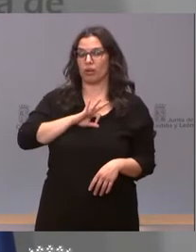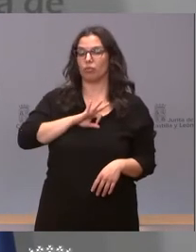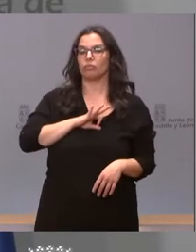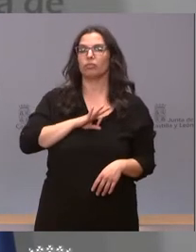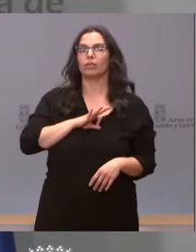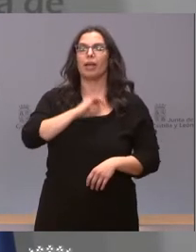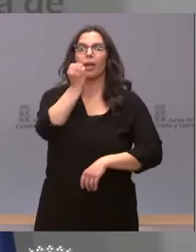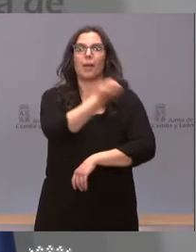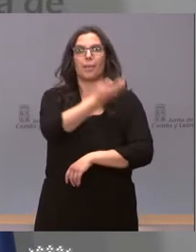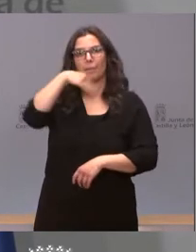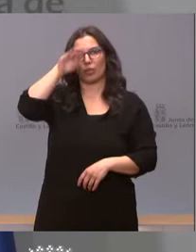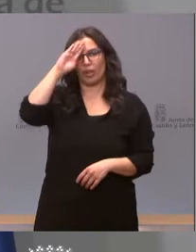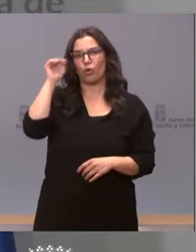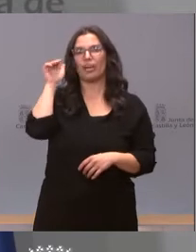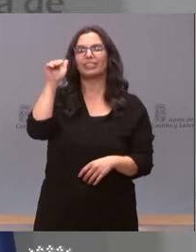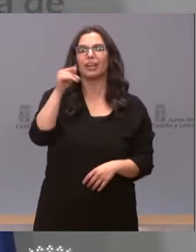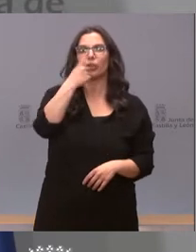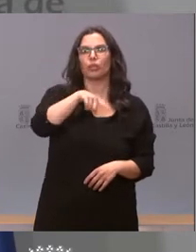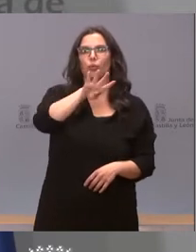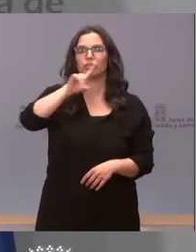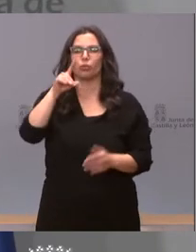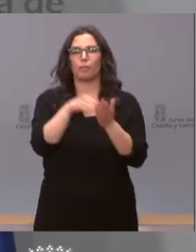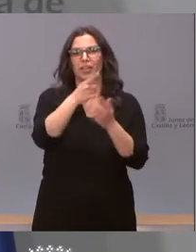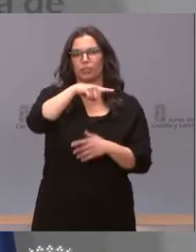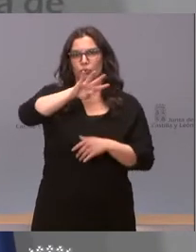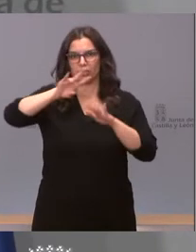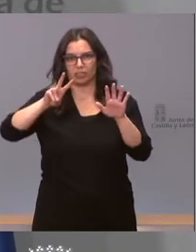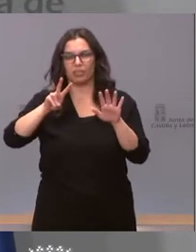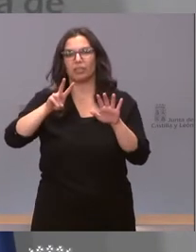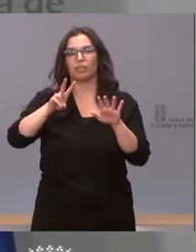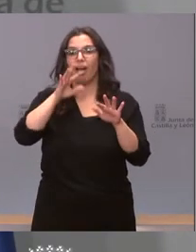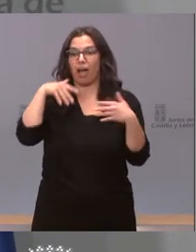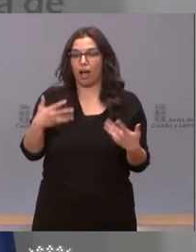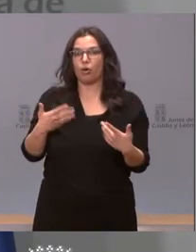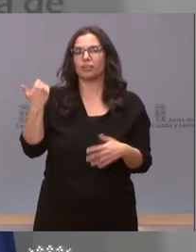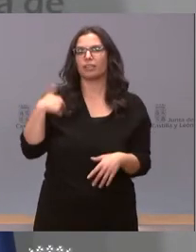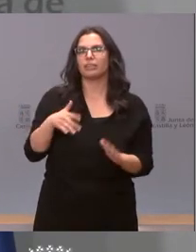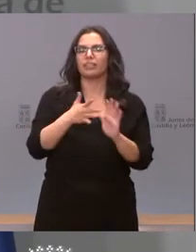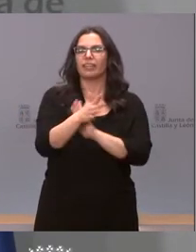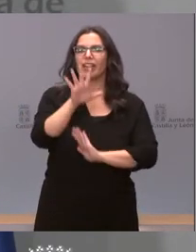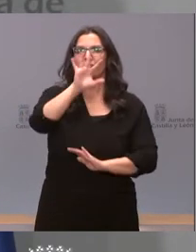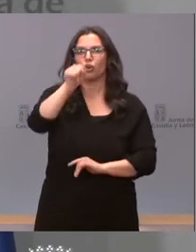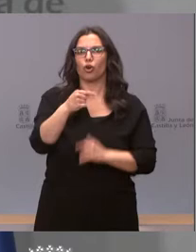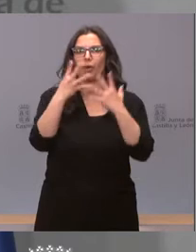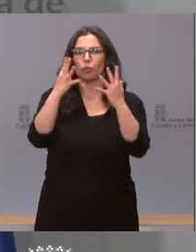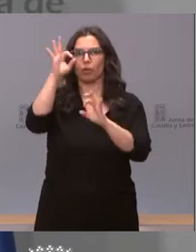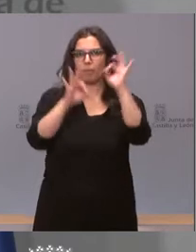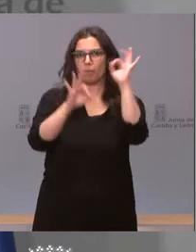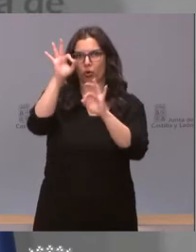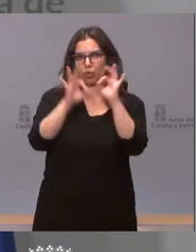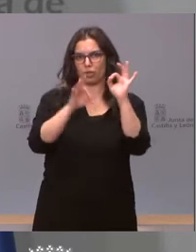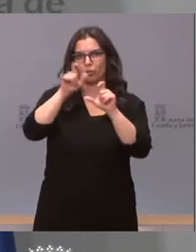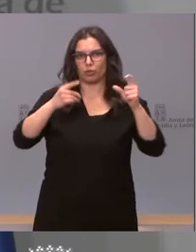en Castilla y León es de 141.157. Son ya un 5,9% del total de nuestra población